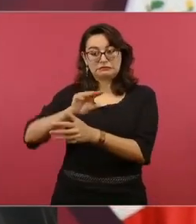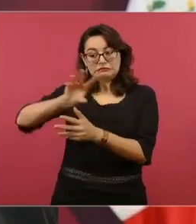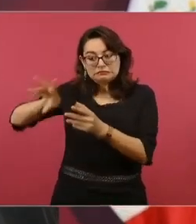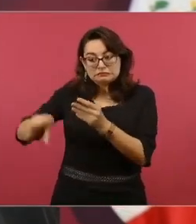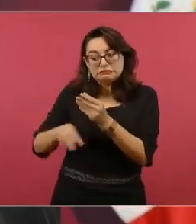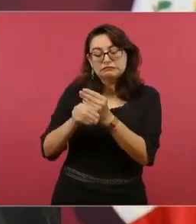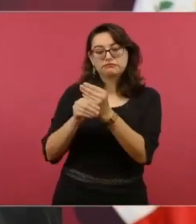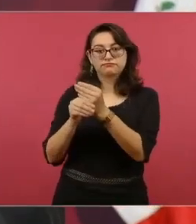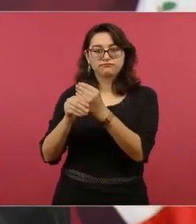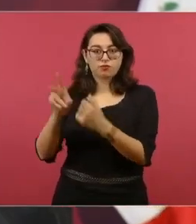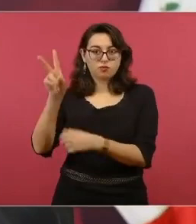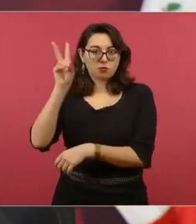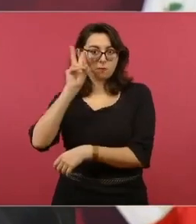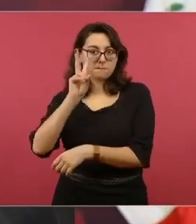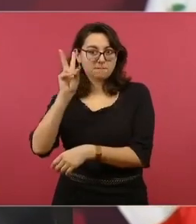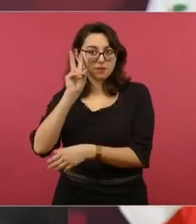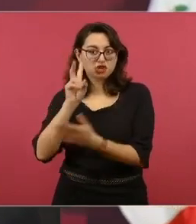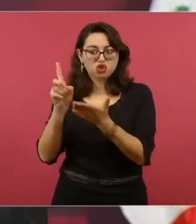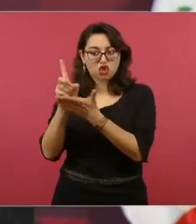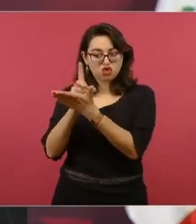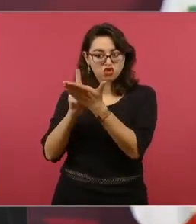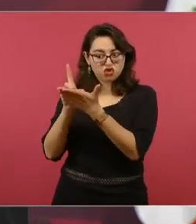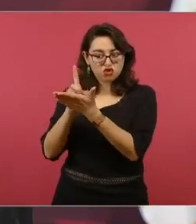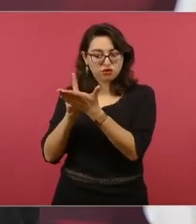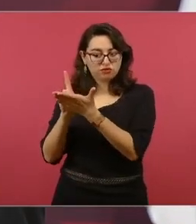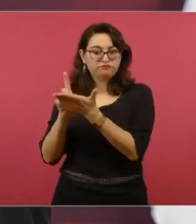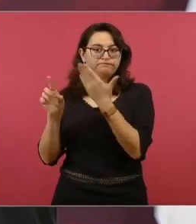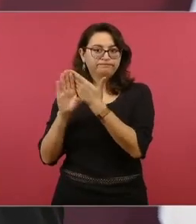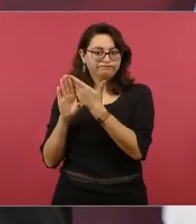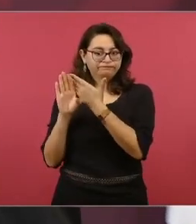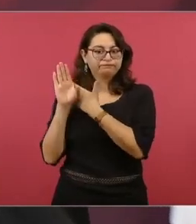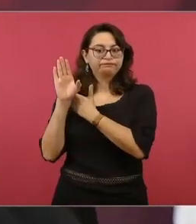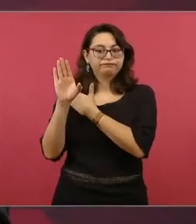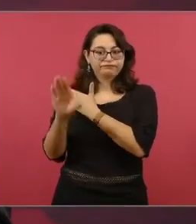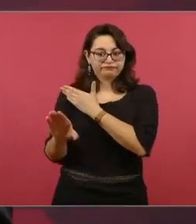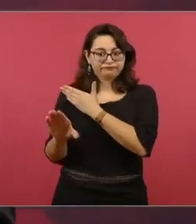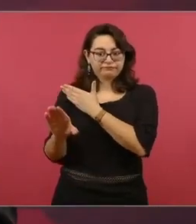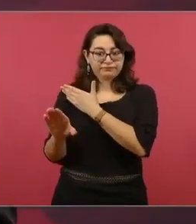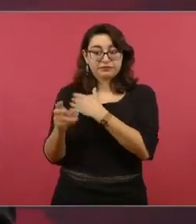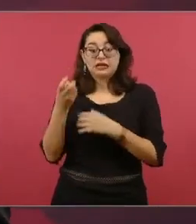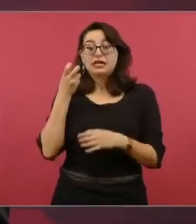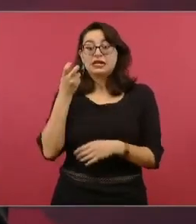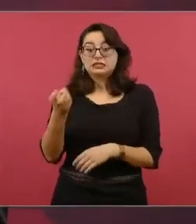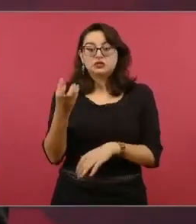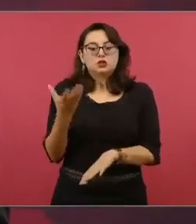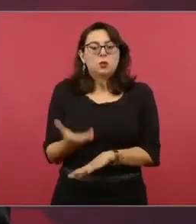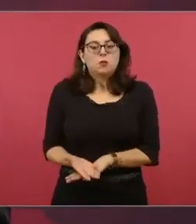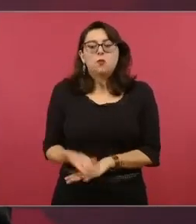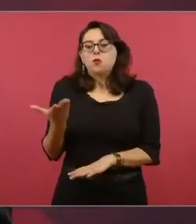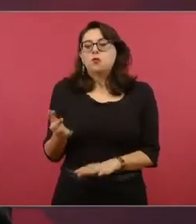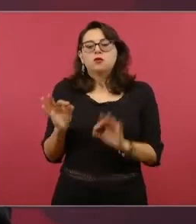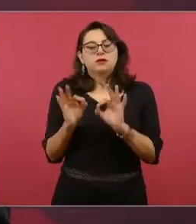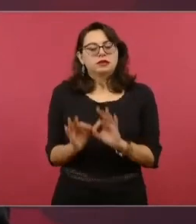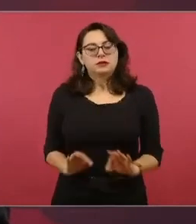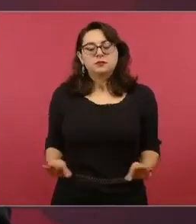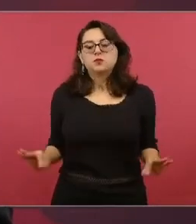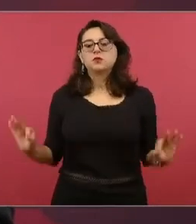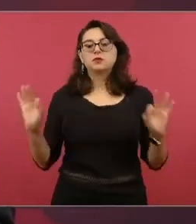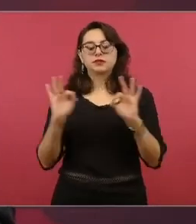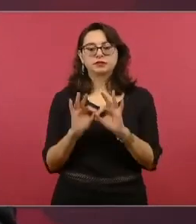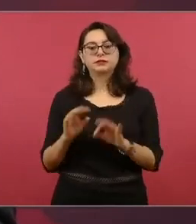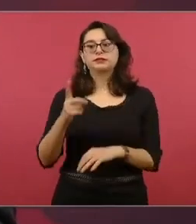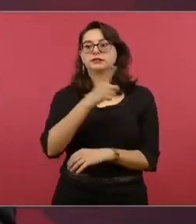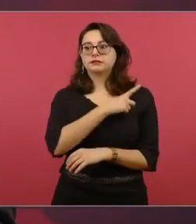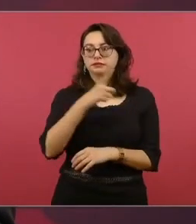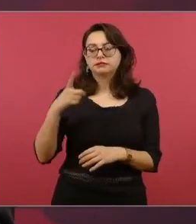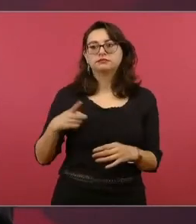Porque es muy importante prevenir, informar